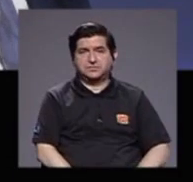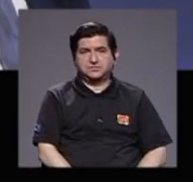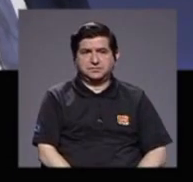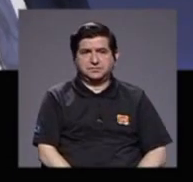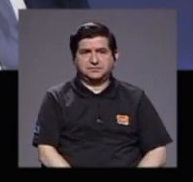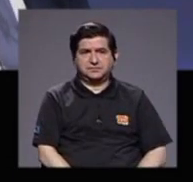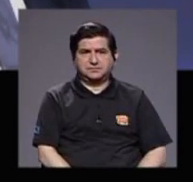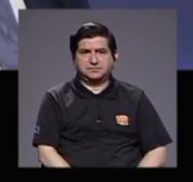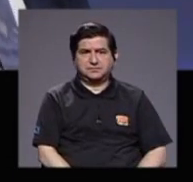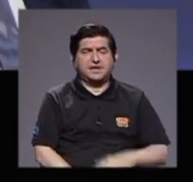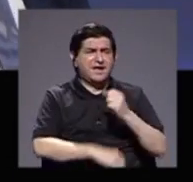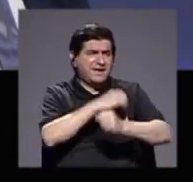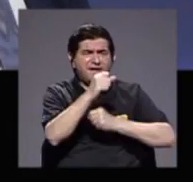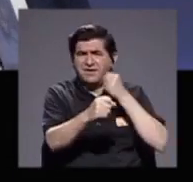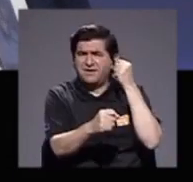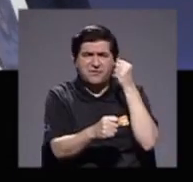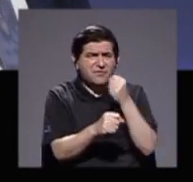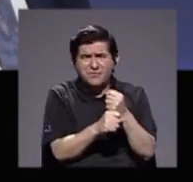edades